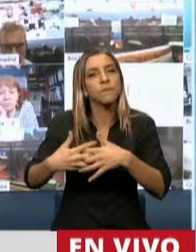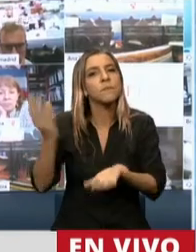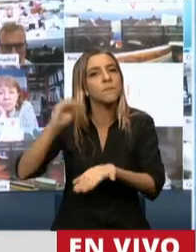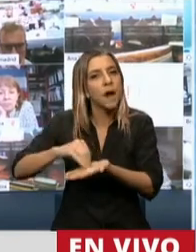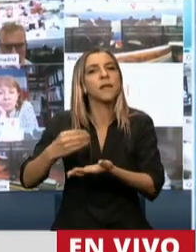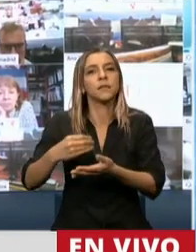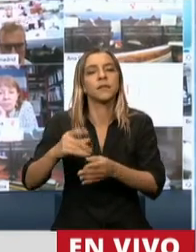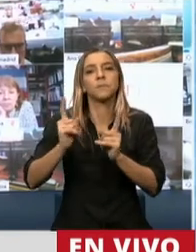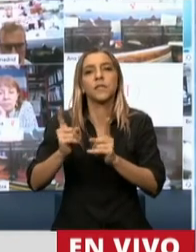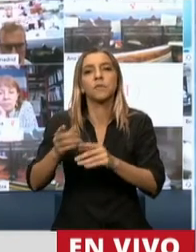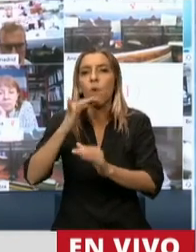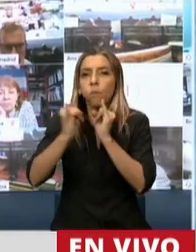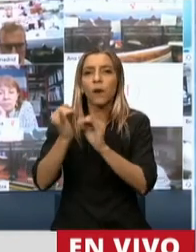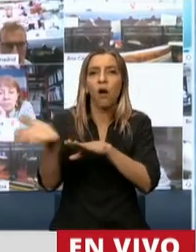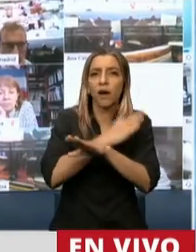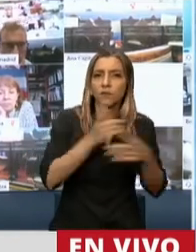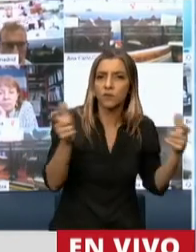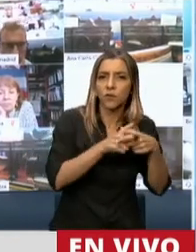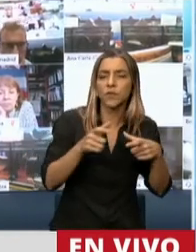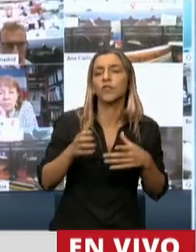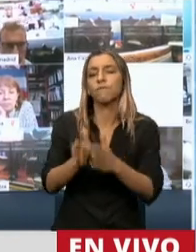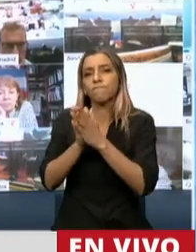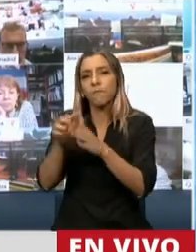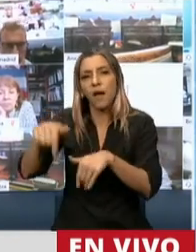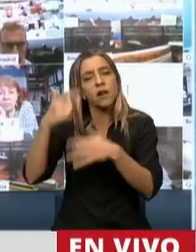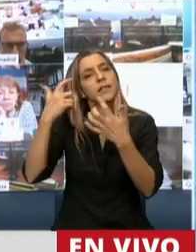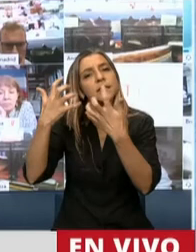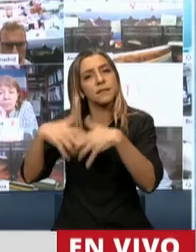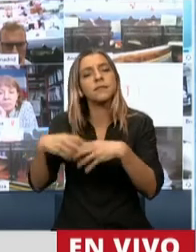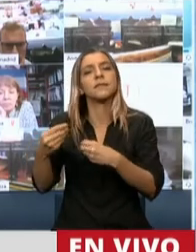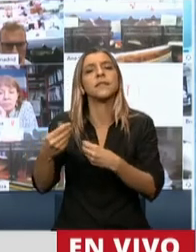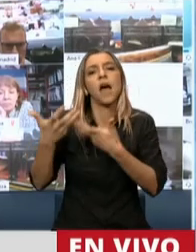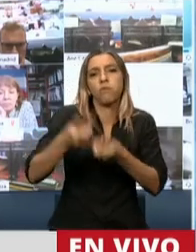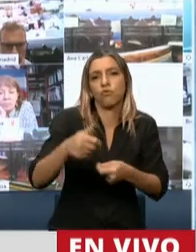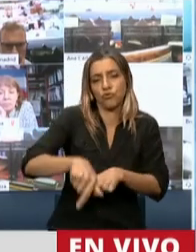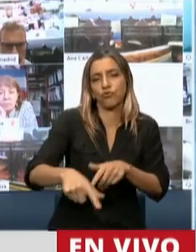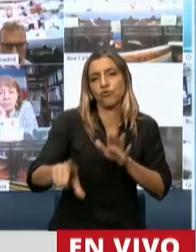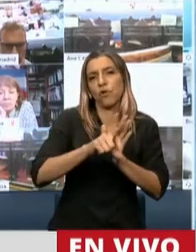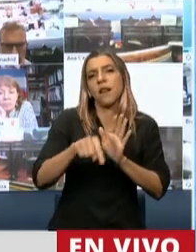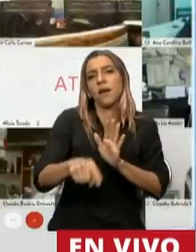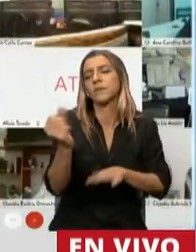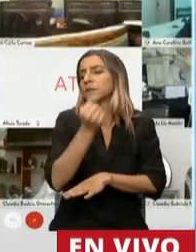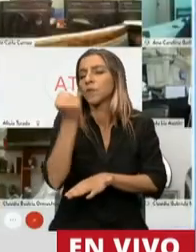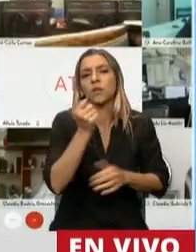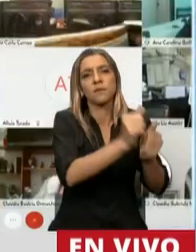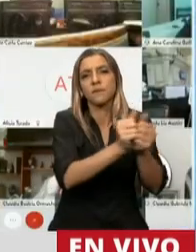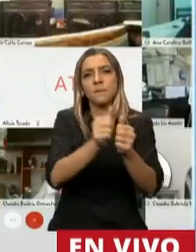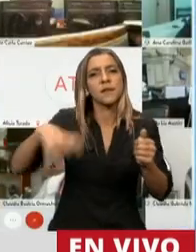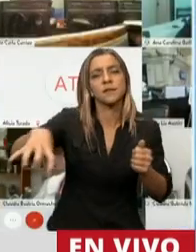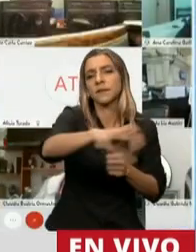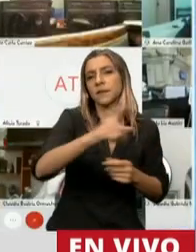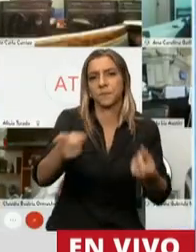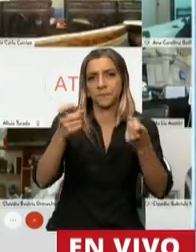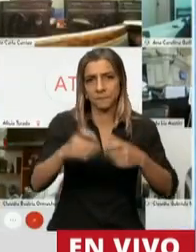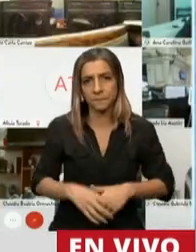y que acompañen este proyecto, porque de verdad creo que es muy importante y todas las empresas del sector lo están esperando.